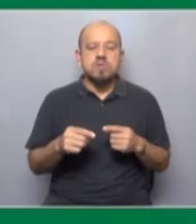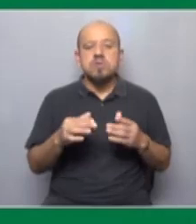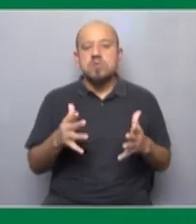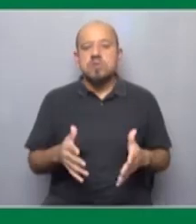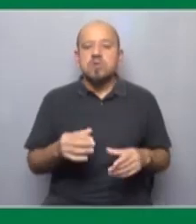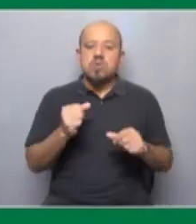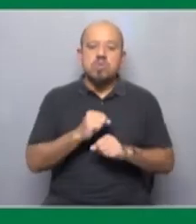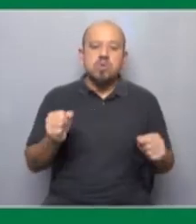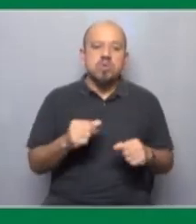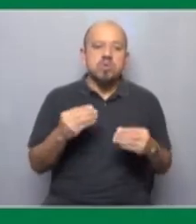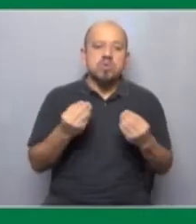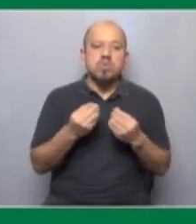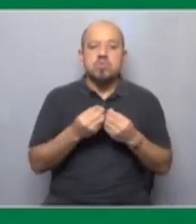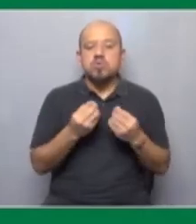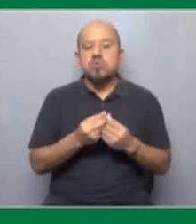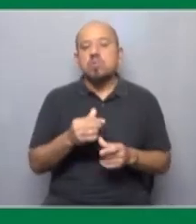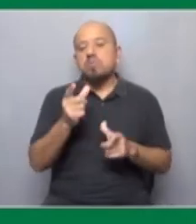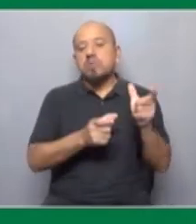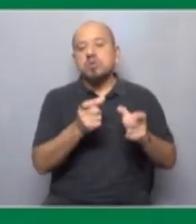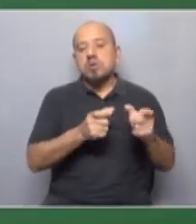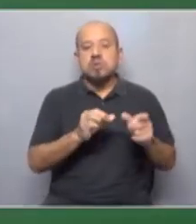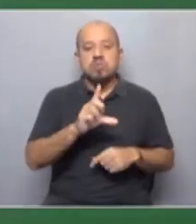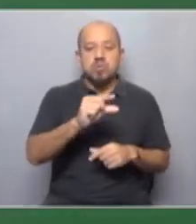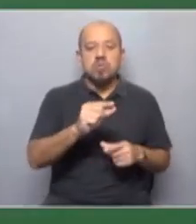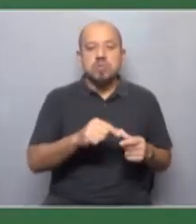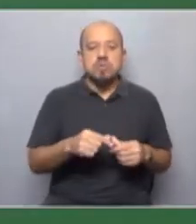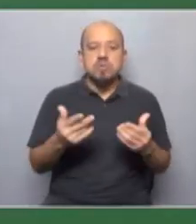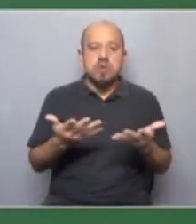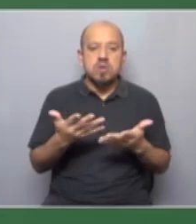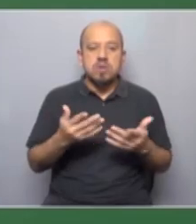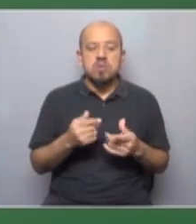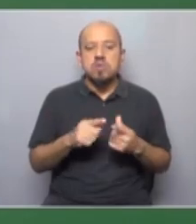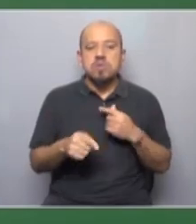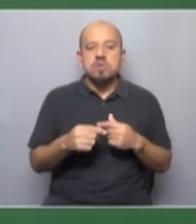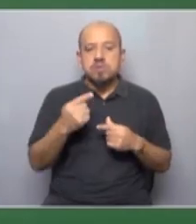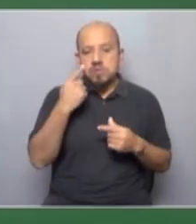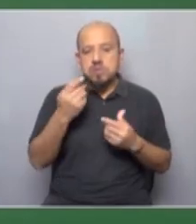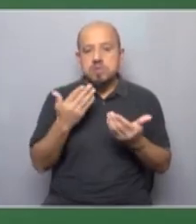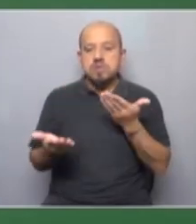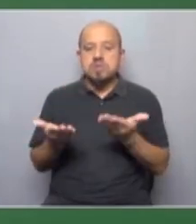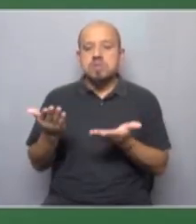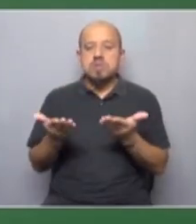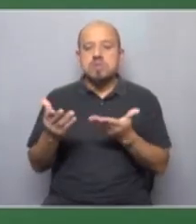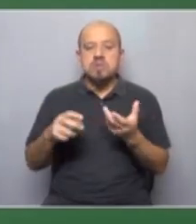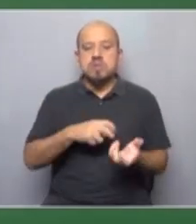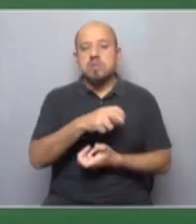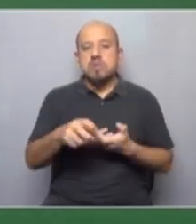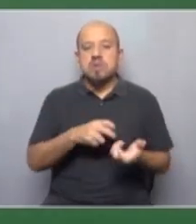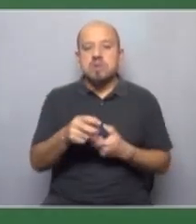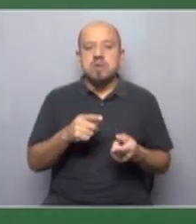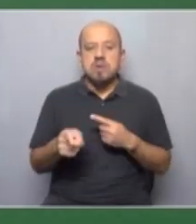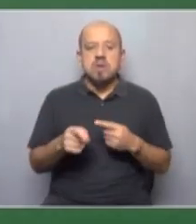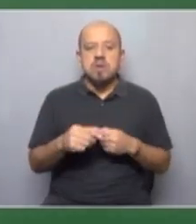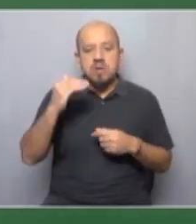lo logran con muchísimo menos personal. Es verdad. Y bueno, vamos a empezar a analizar justamente todos estos temas tan complejos y para eso recibimos